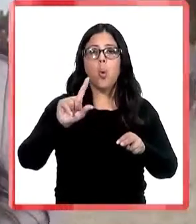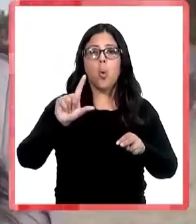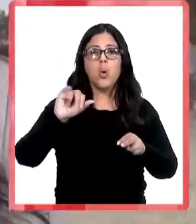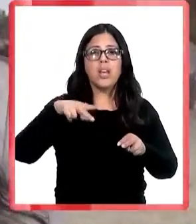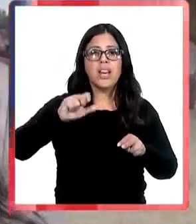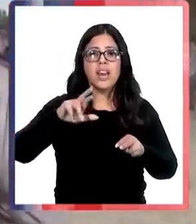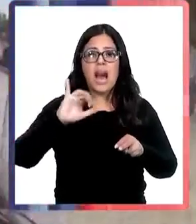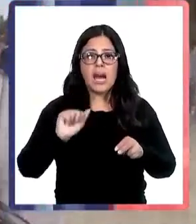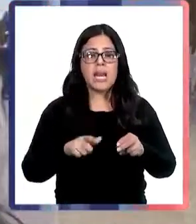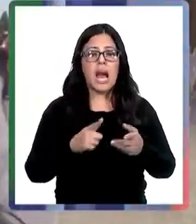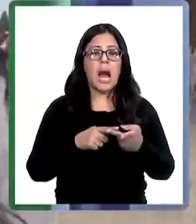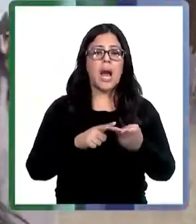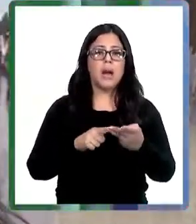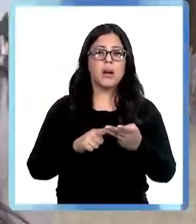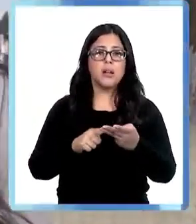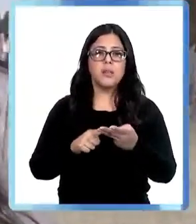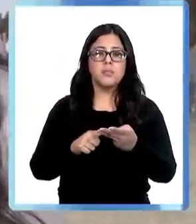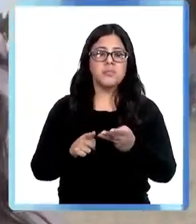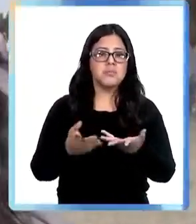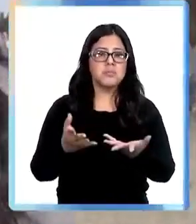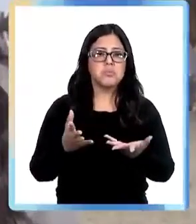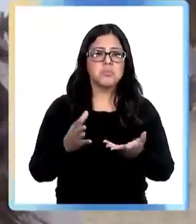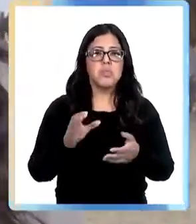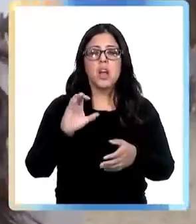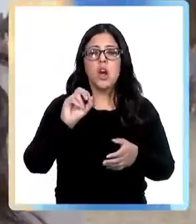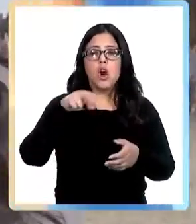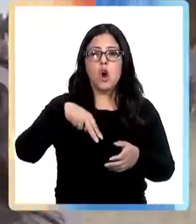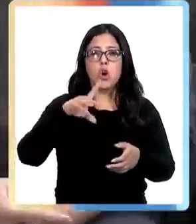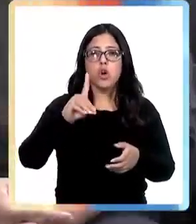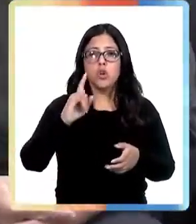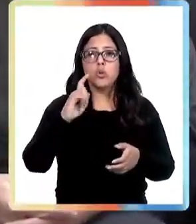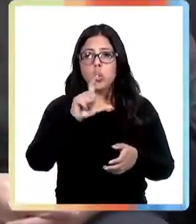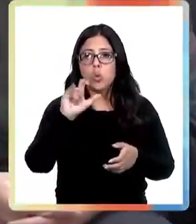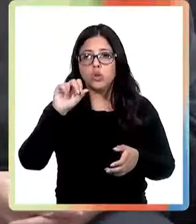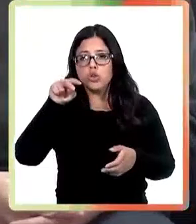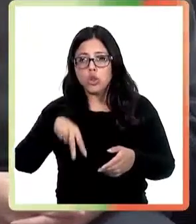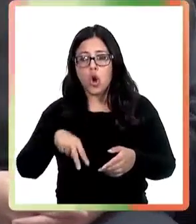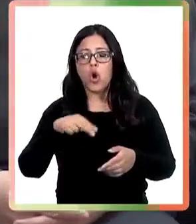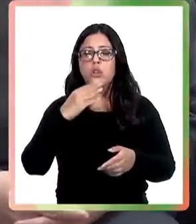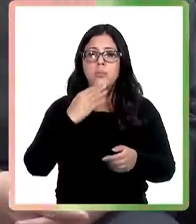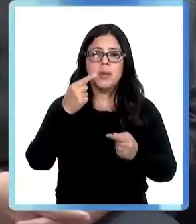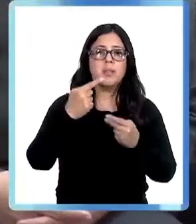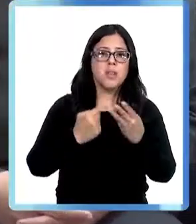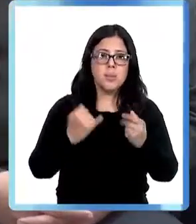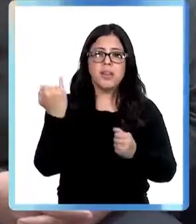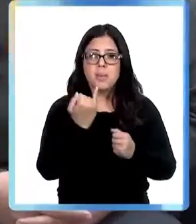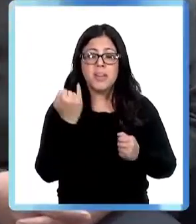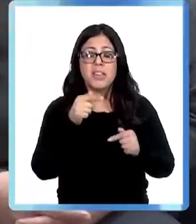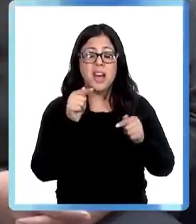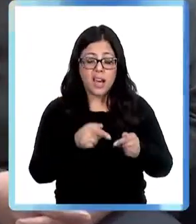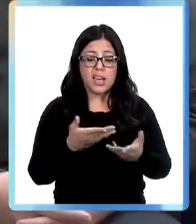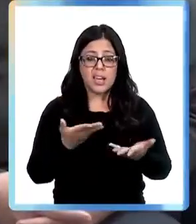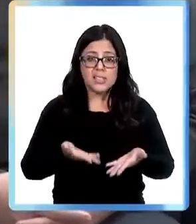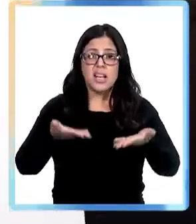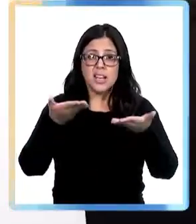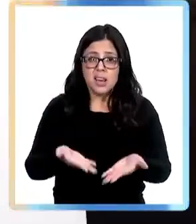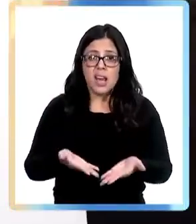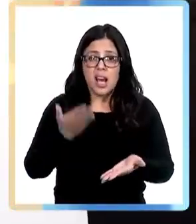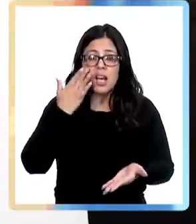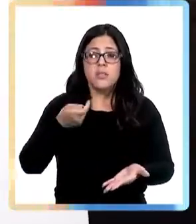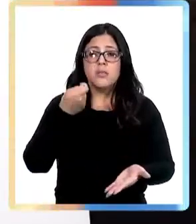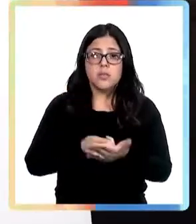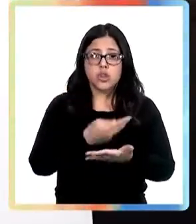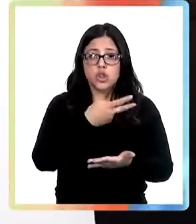conducción y tienen una salida independiente lo que significa que se les entregan un subsidio de herramienta